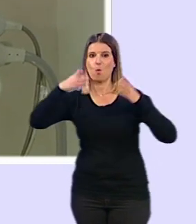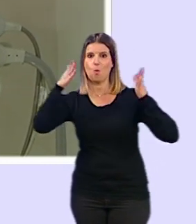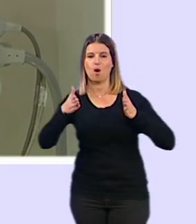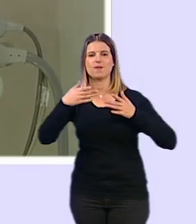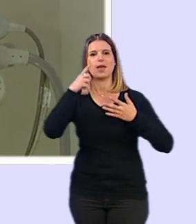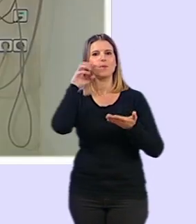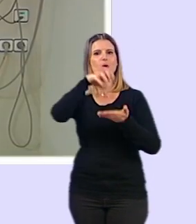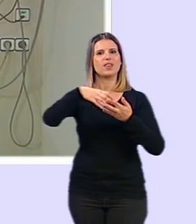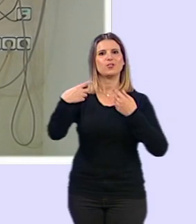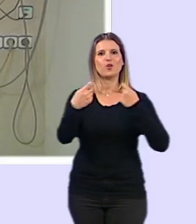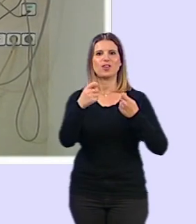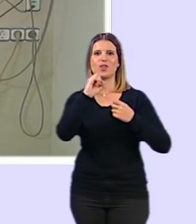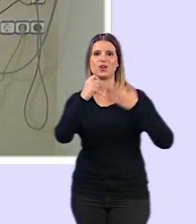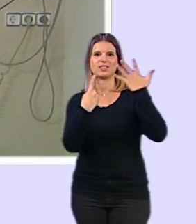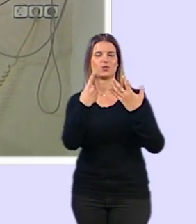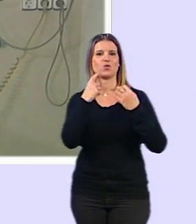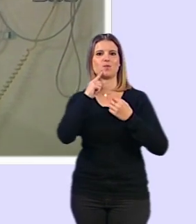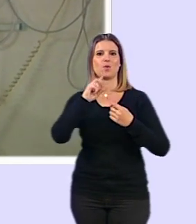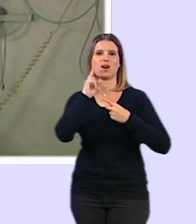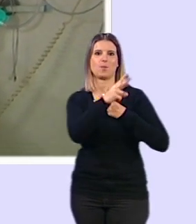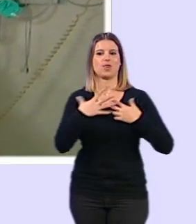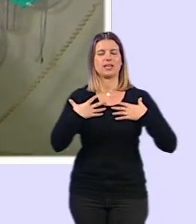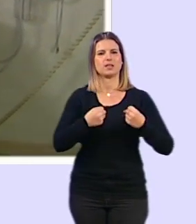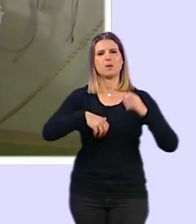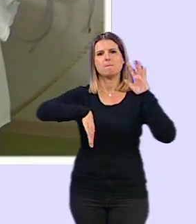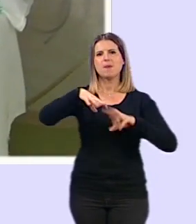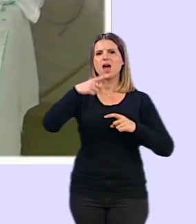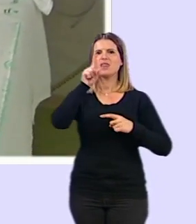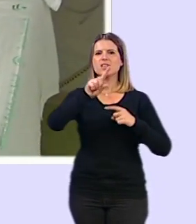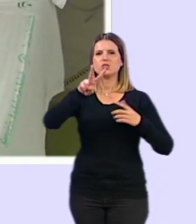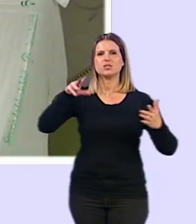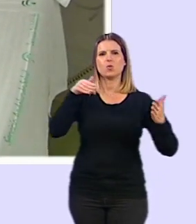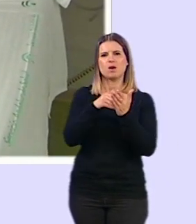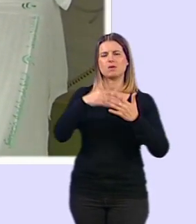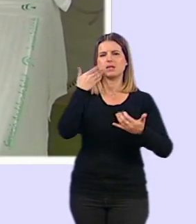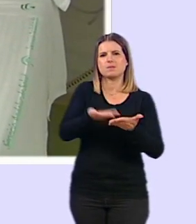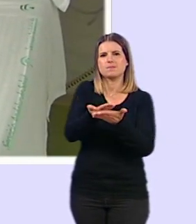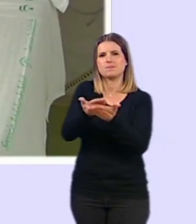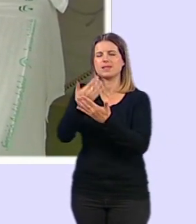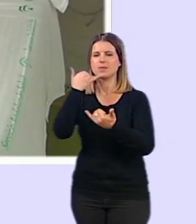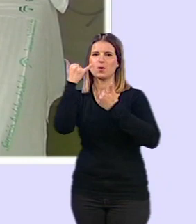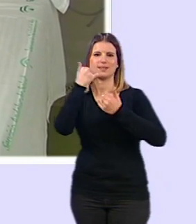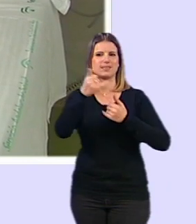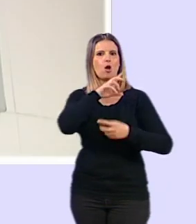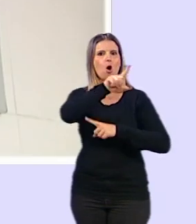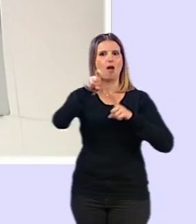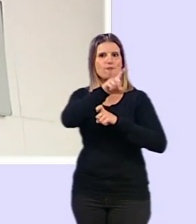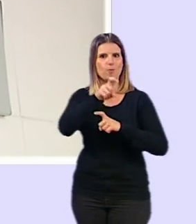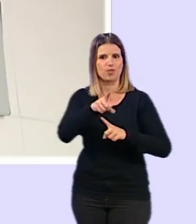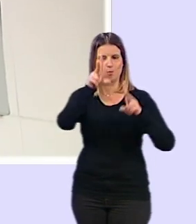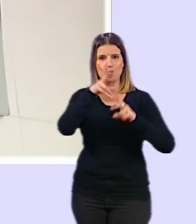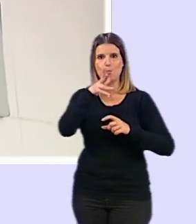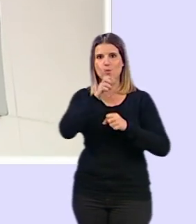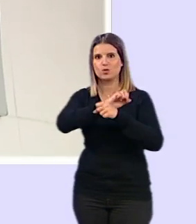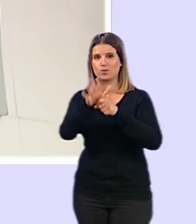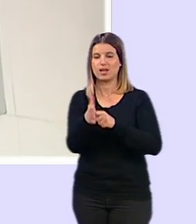coordinadores de 0.61 y Salud Responde han resuelto más de 164.000 peticiones de asistencia o de información por este motivo. En la